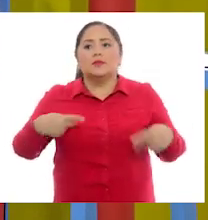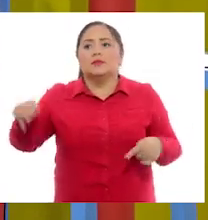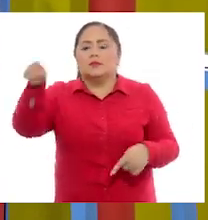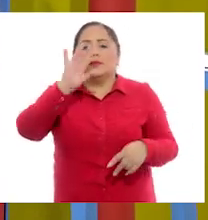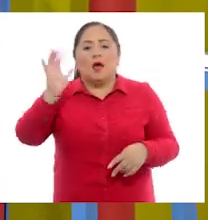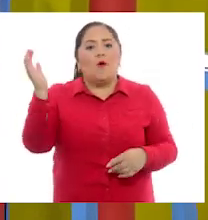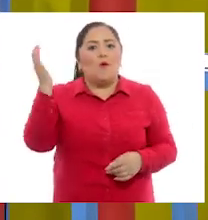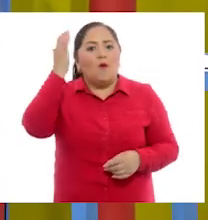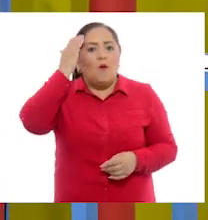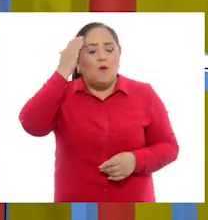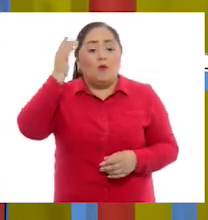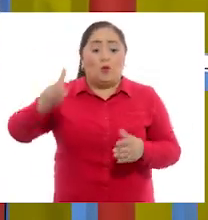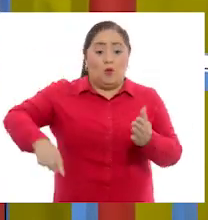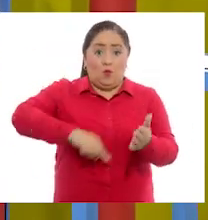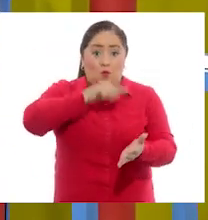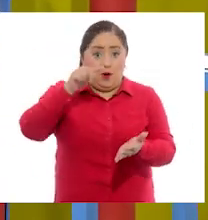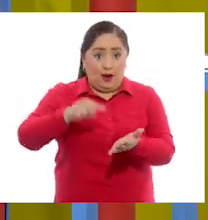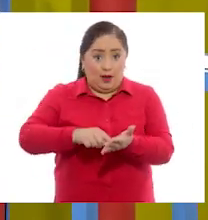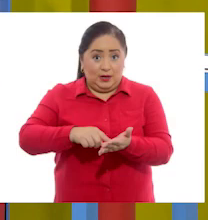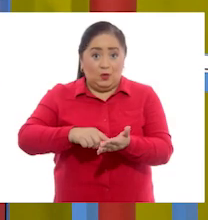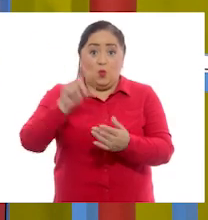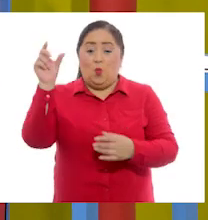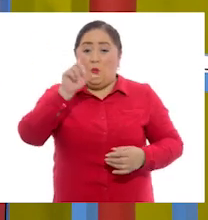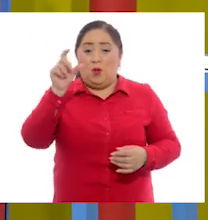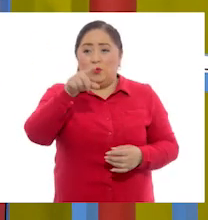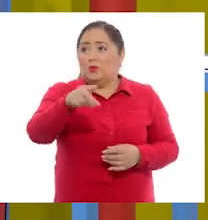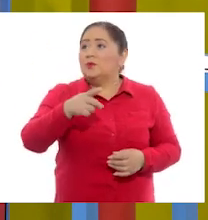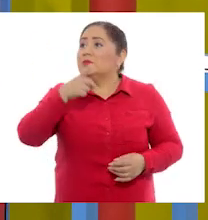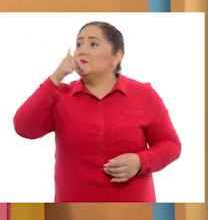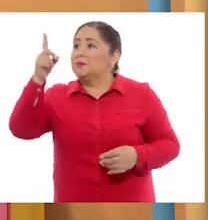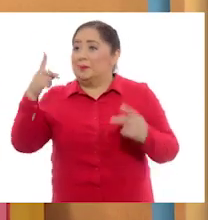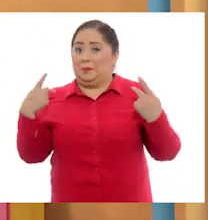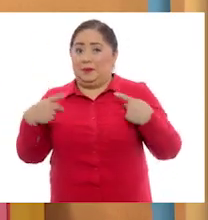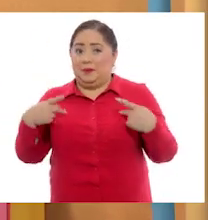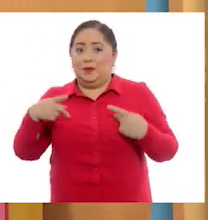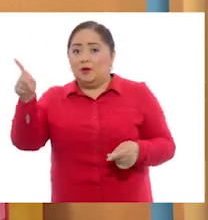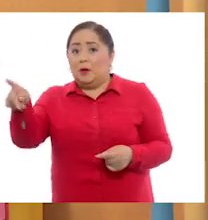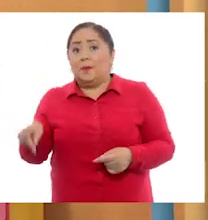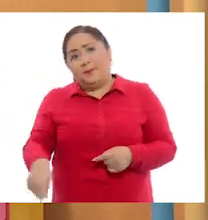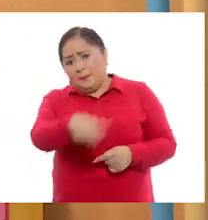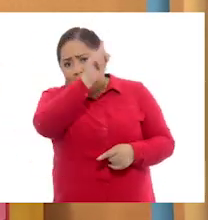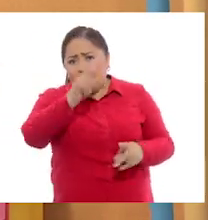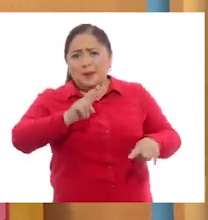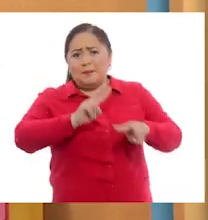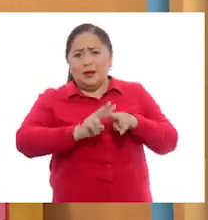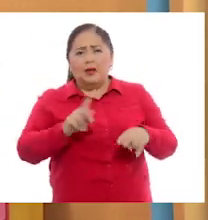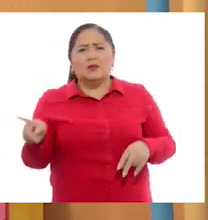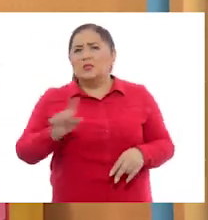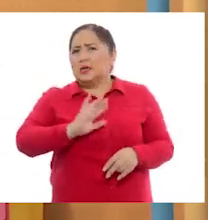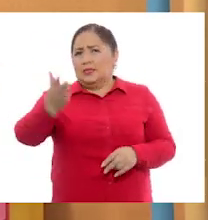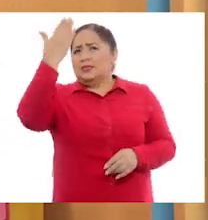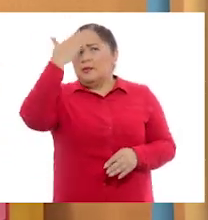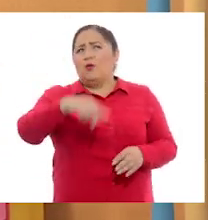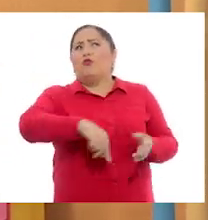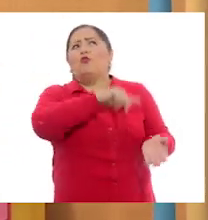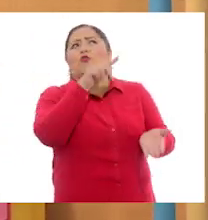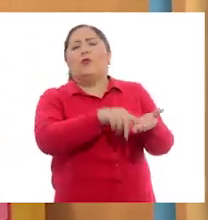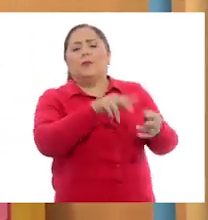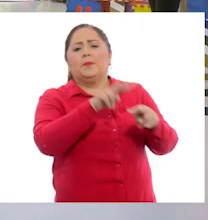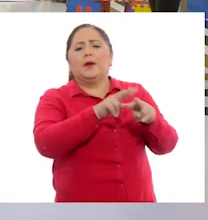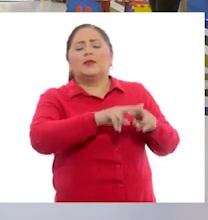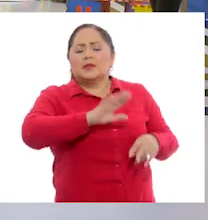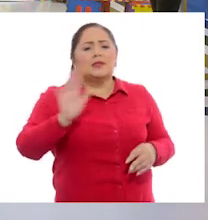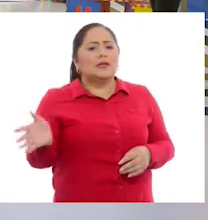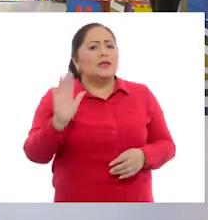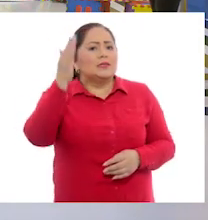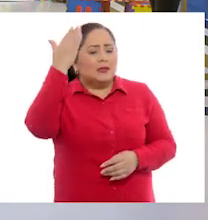conocen. Los lugares de referencia, cuando tú le dices a una persona ve al parque, sabe exactamente a dónde tiene